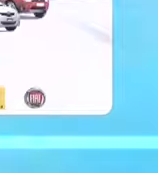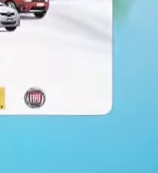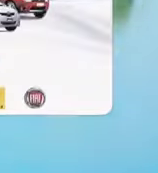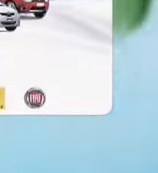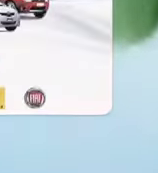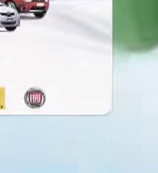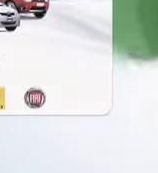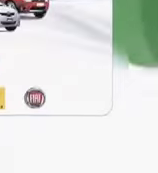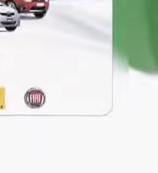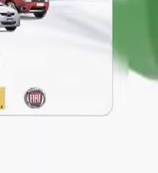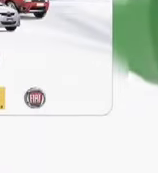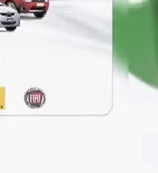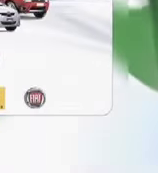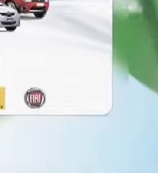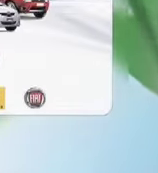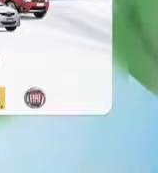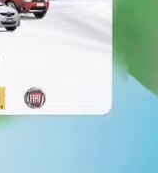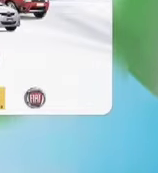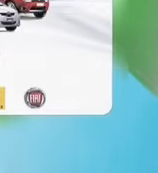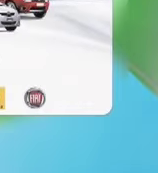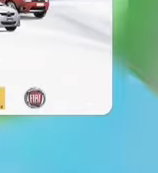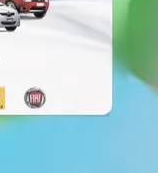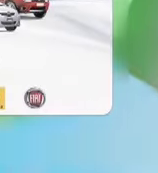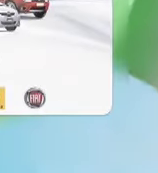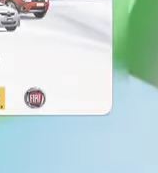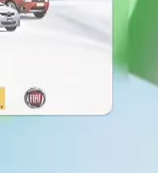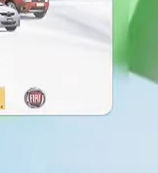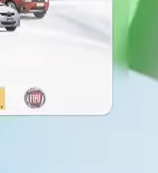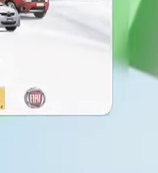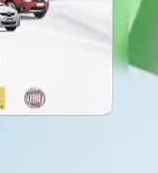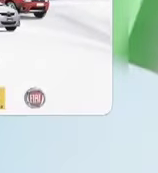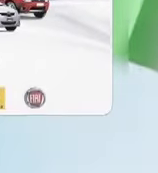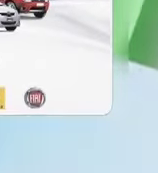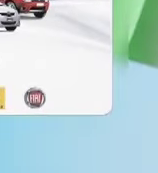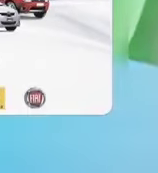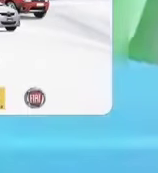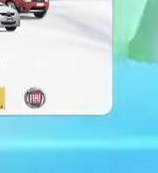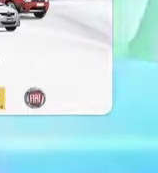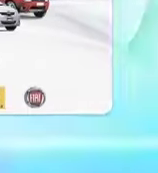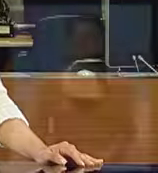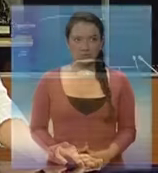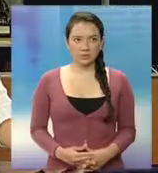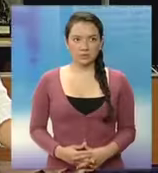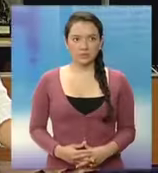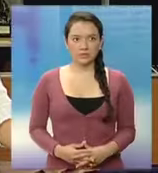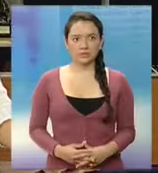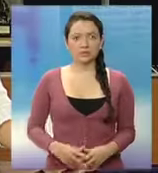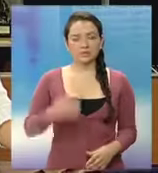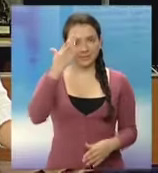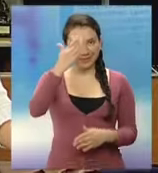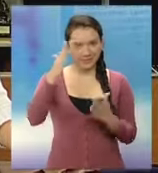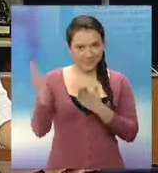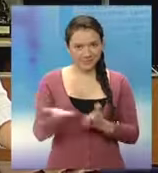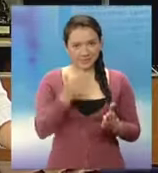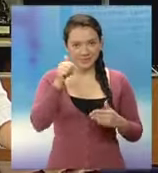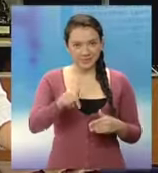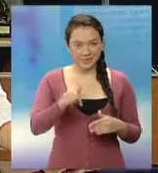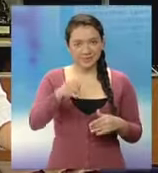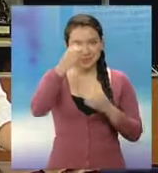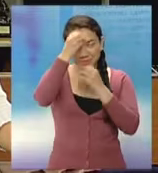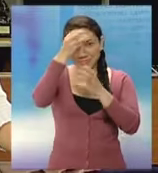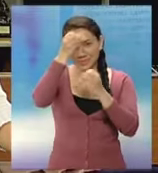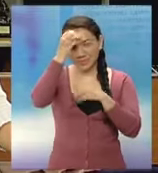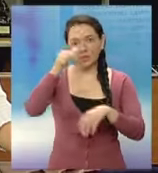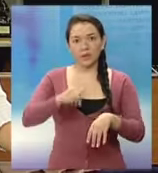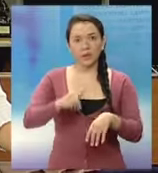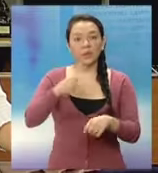Paga tu enganche hasta marzo de 2014. Cofiño Estal, Autoferia Bono 14. Bienvenidos a una emisión más de su